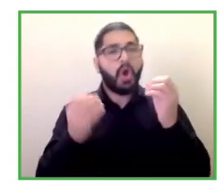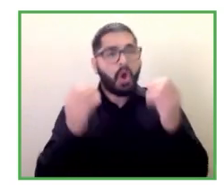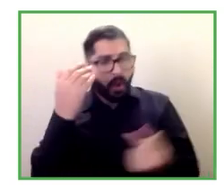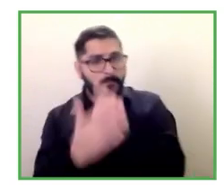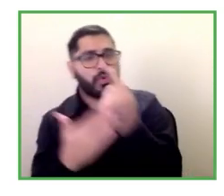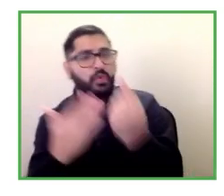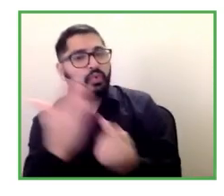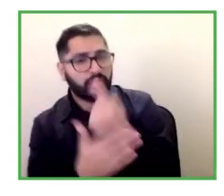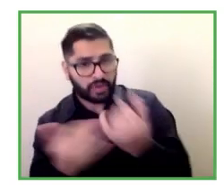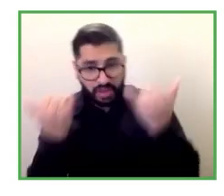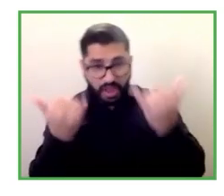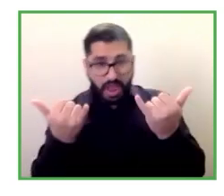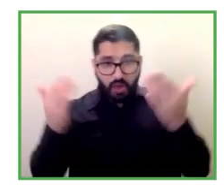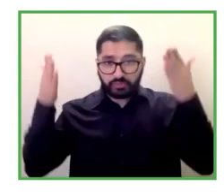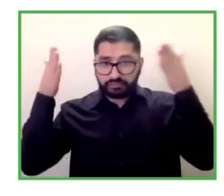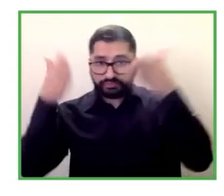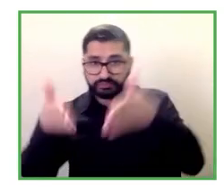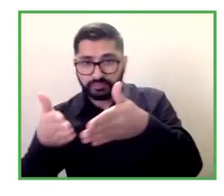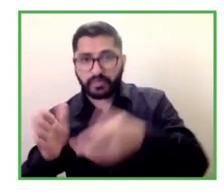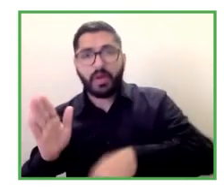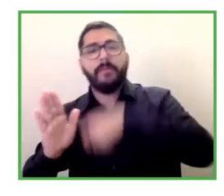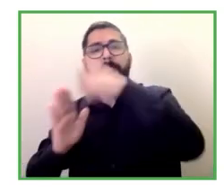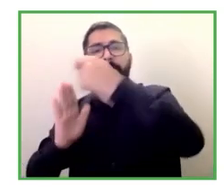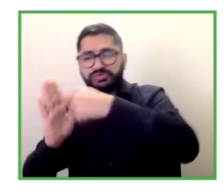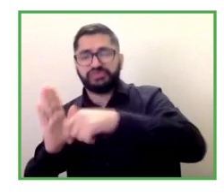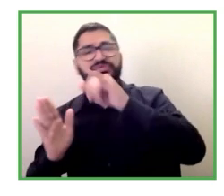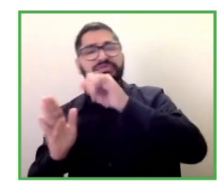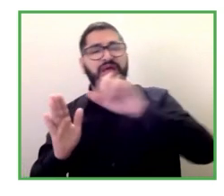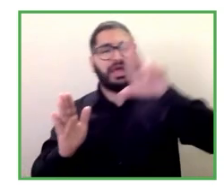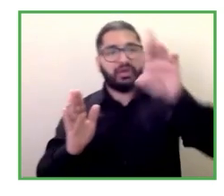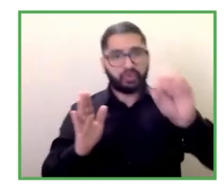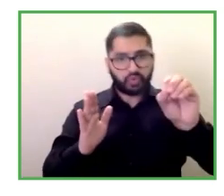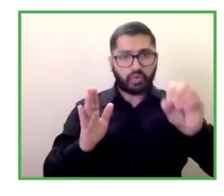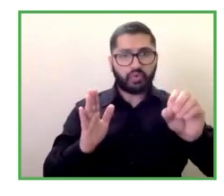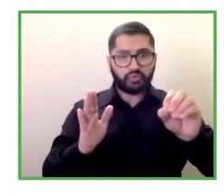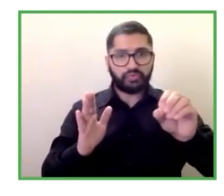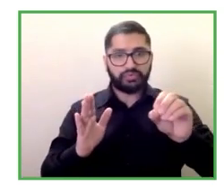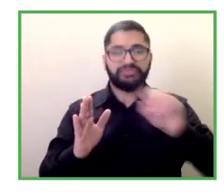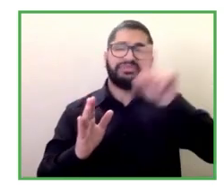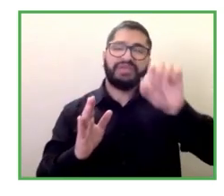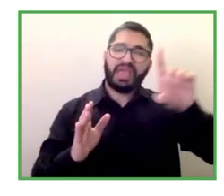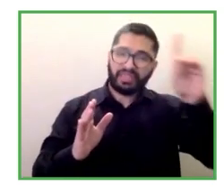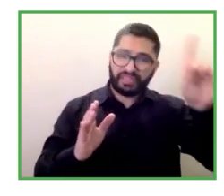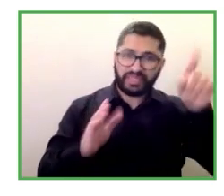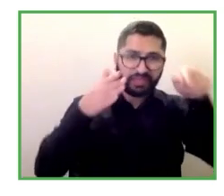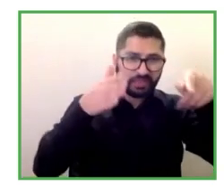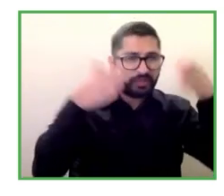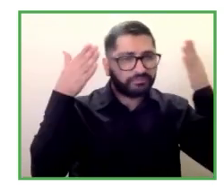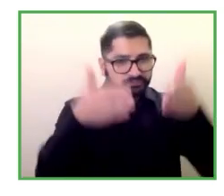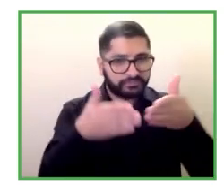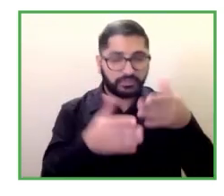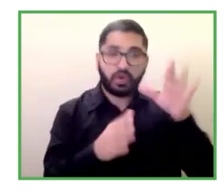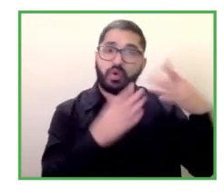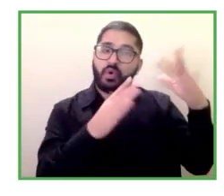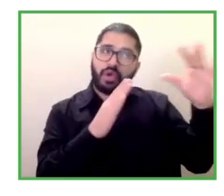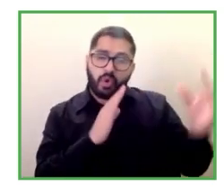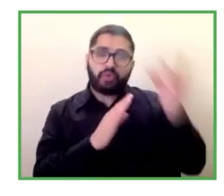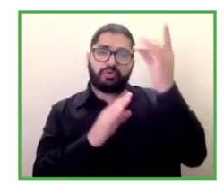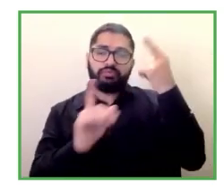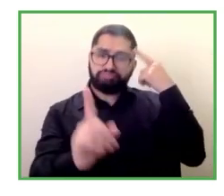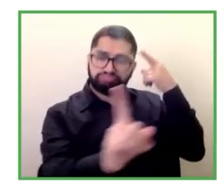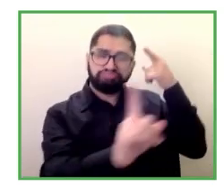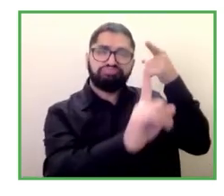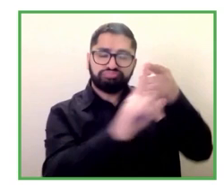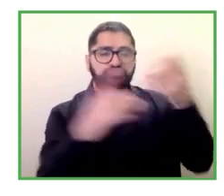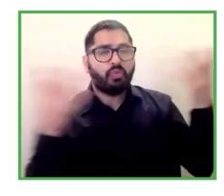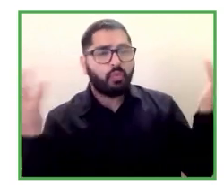ni menos que en todo Estados Unidos para conseguir que las las corporaciones locales u otros organismos públicos sean